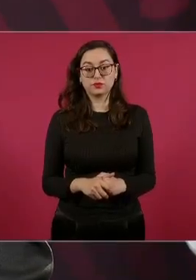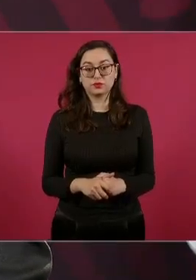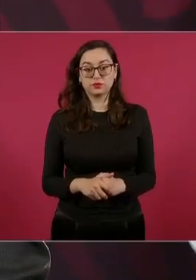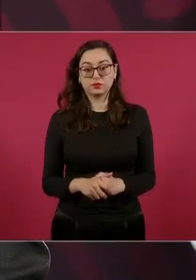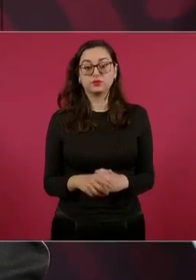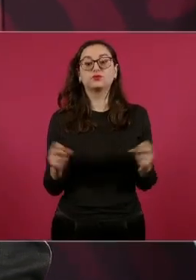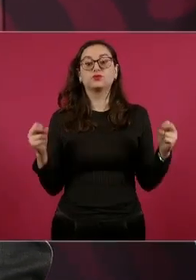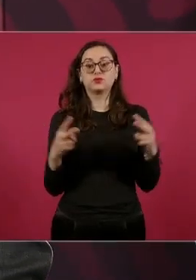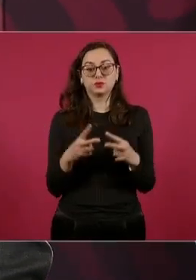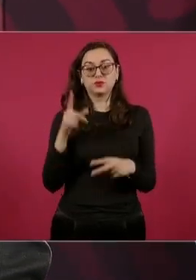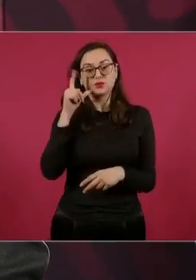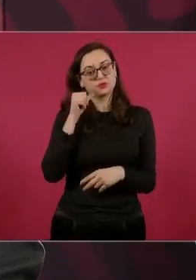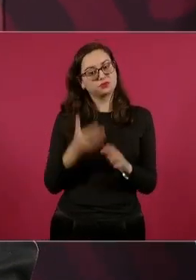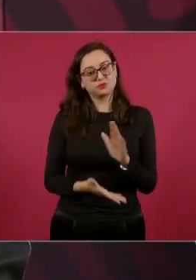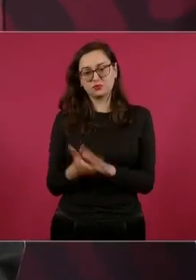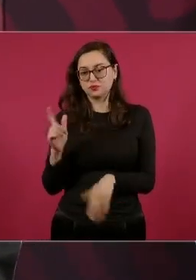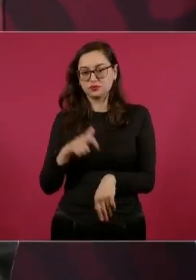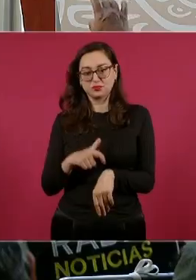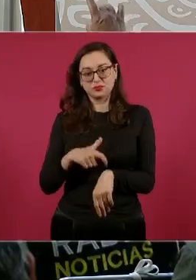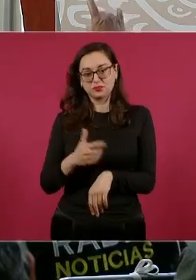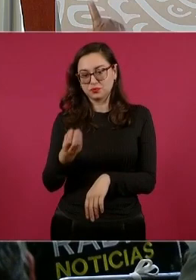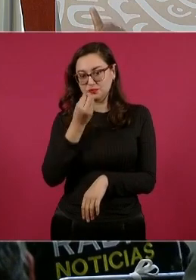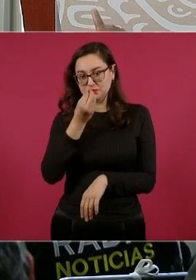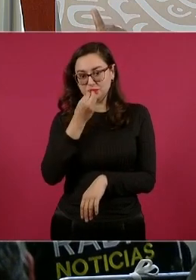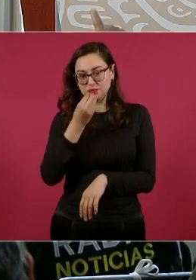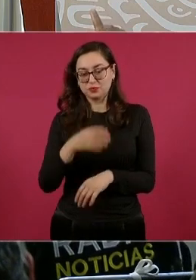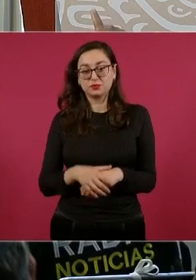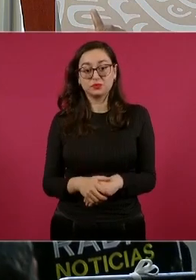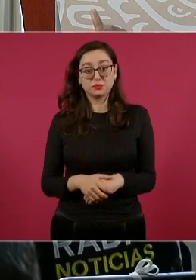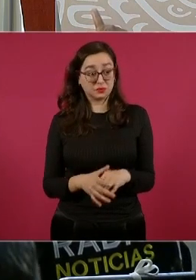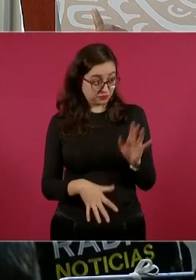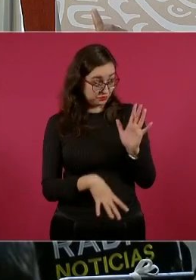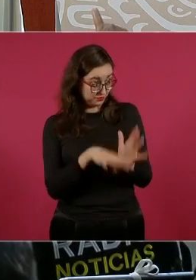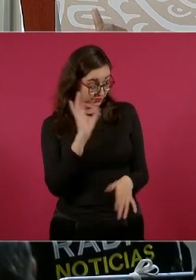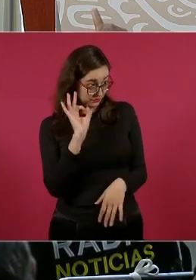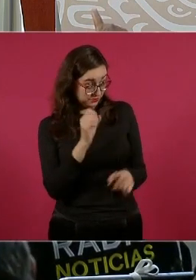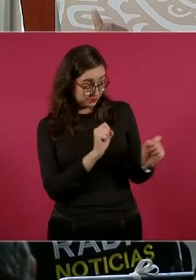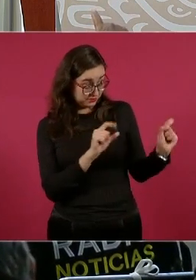Y nos vemos mañana, vamos a desayunar. ¿Ya lo encontraron?